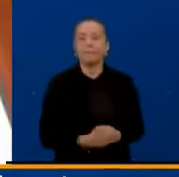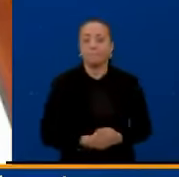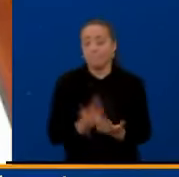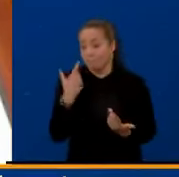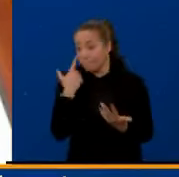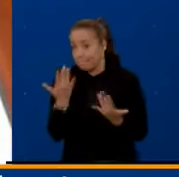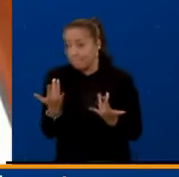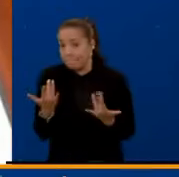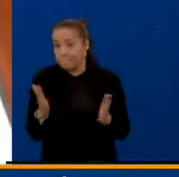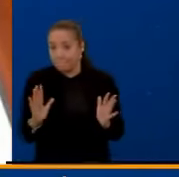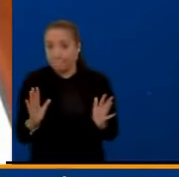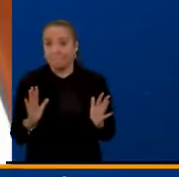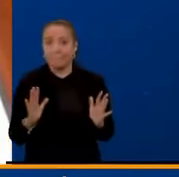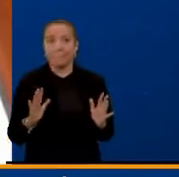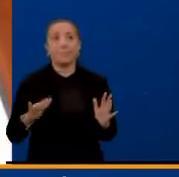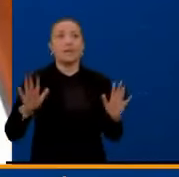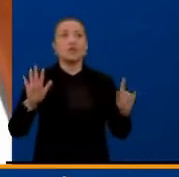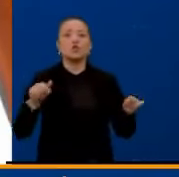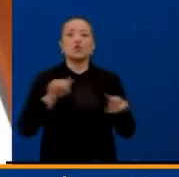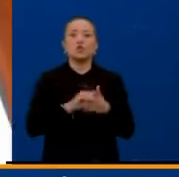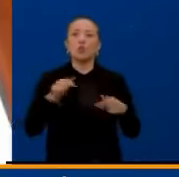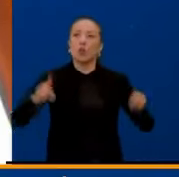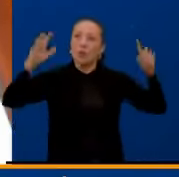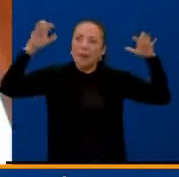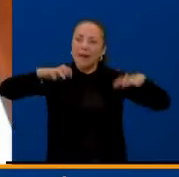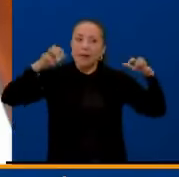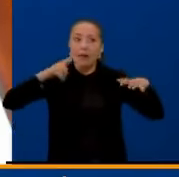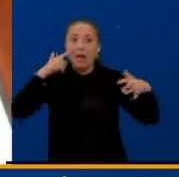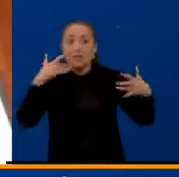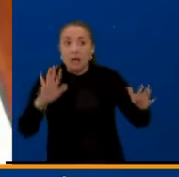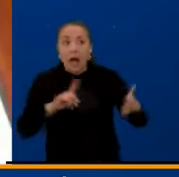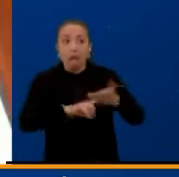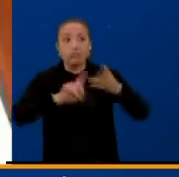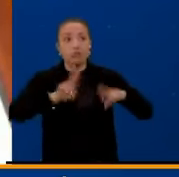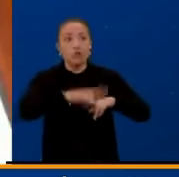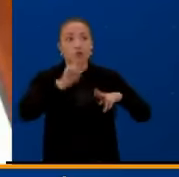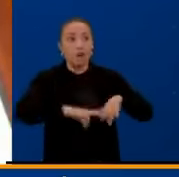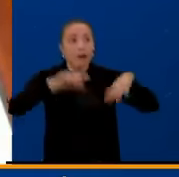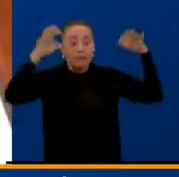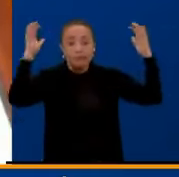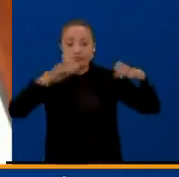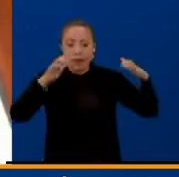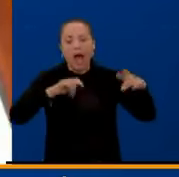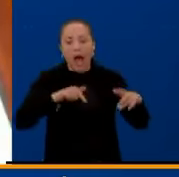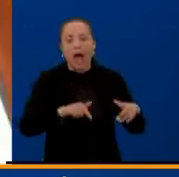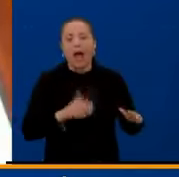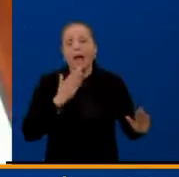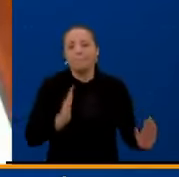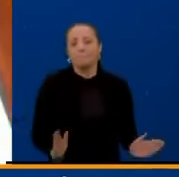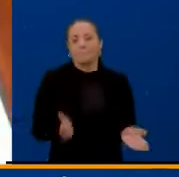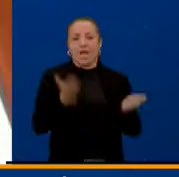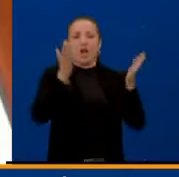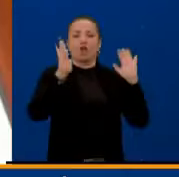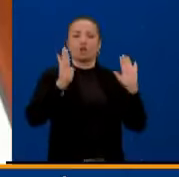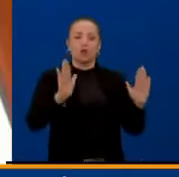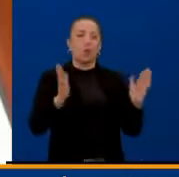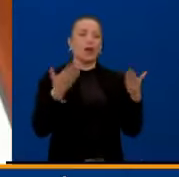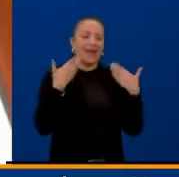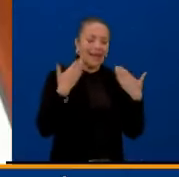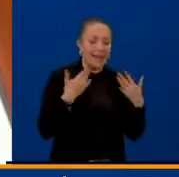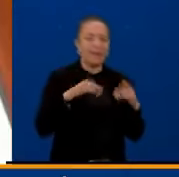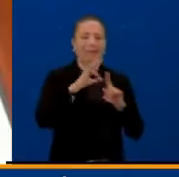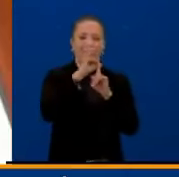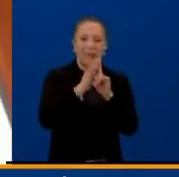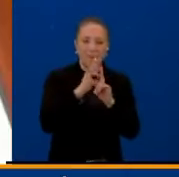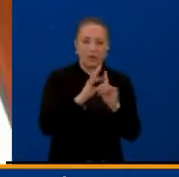esperando que las condiciones del régimen de lluvias se presenten en el país, que eso mejore las condiciones climáticas, que alivie las temperaturas, hemos tenido